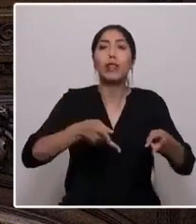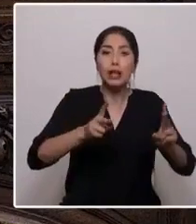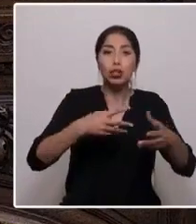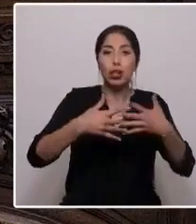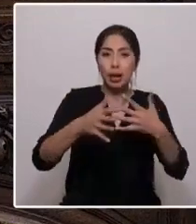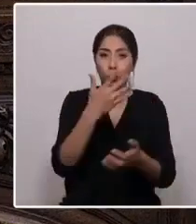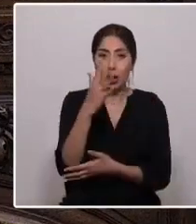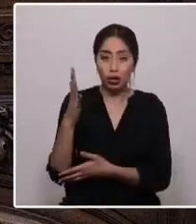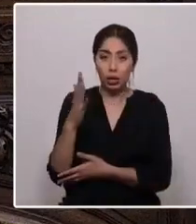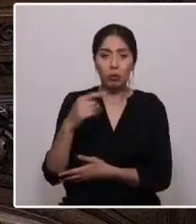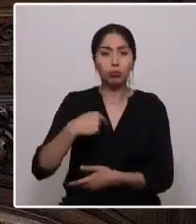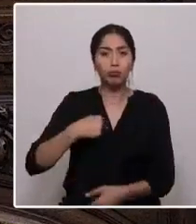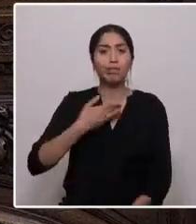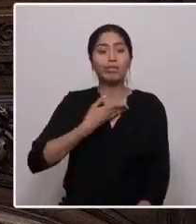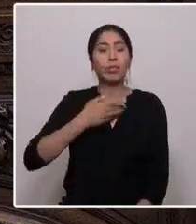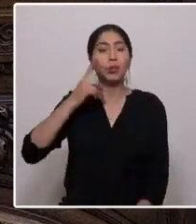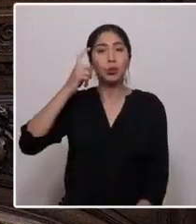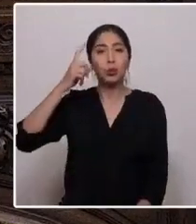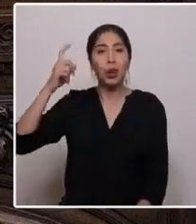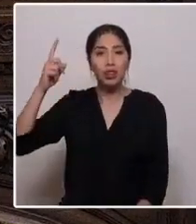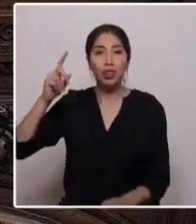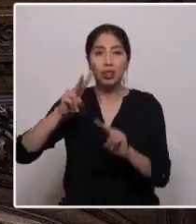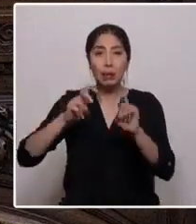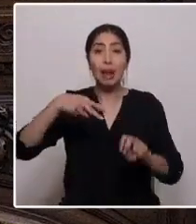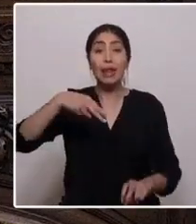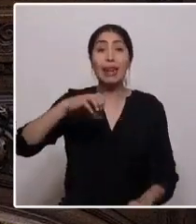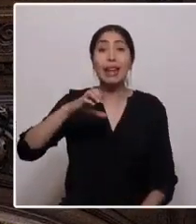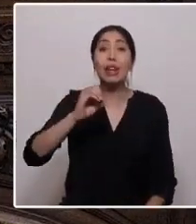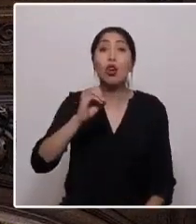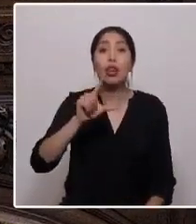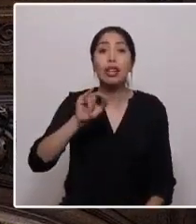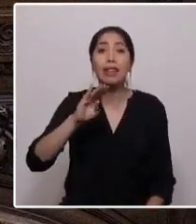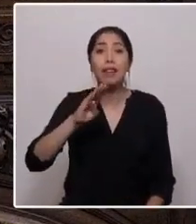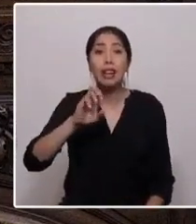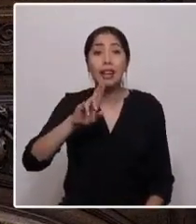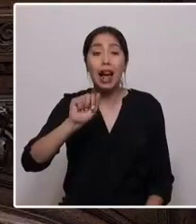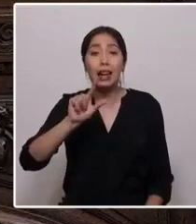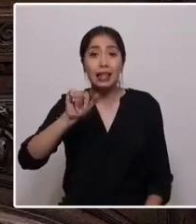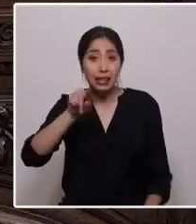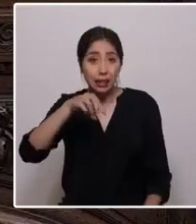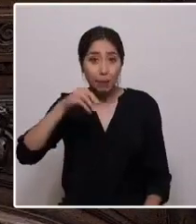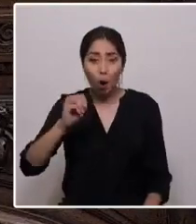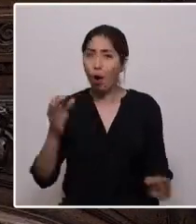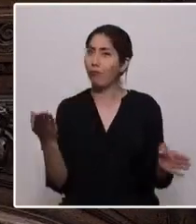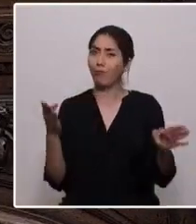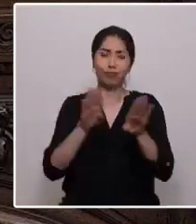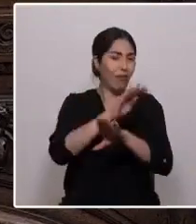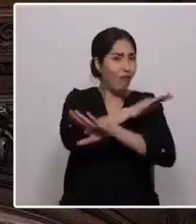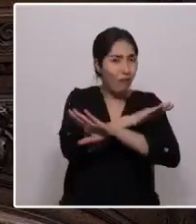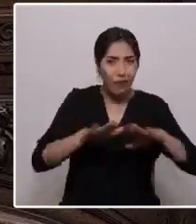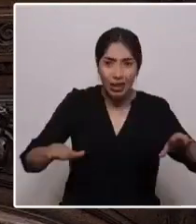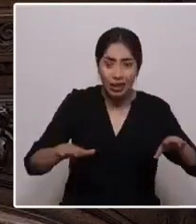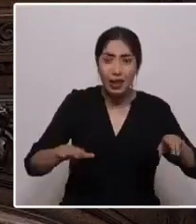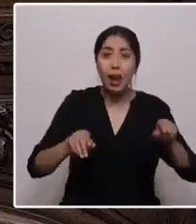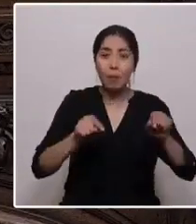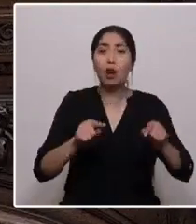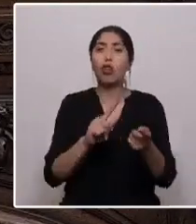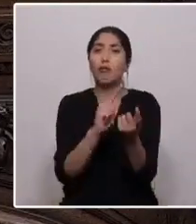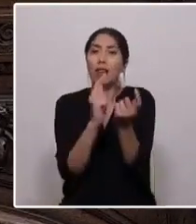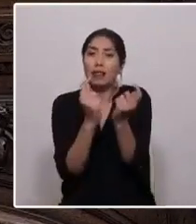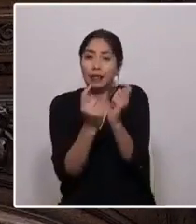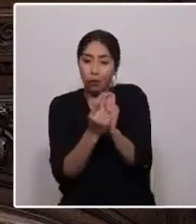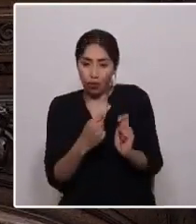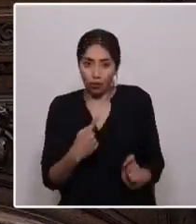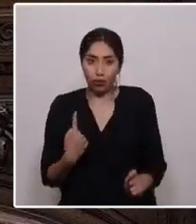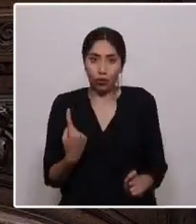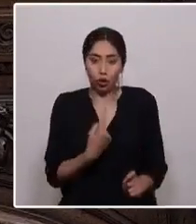Traigo el sueño de poner fin al neoliberalismo justo en el lugar donde fue implantado a sangre y fuego para convertirnos en semilla de luz